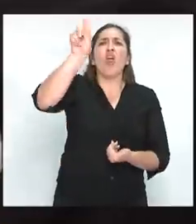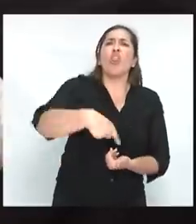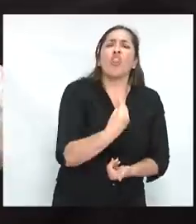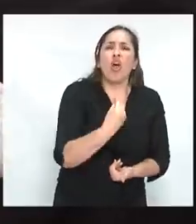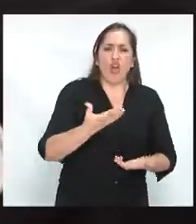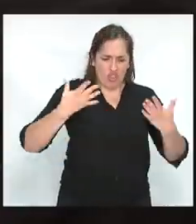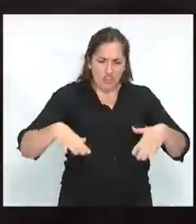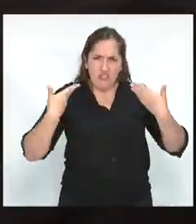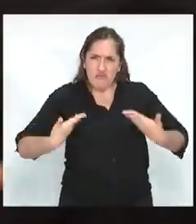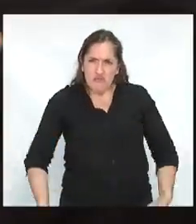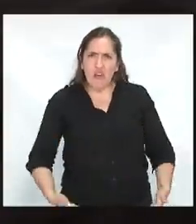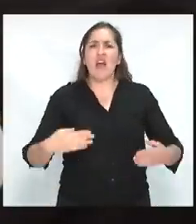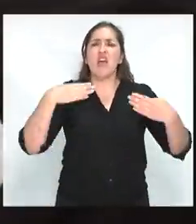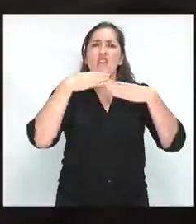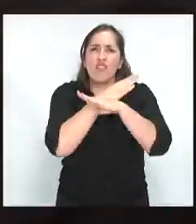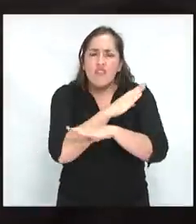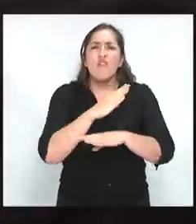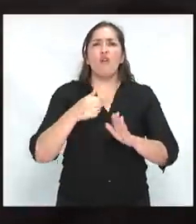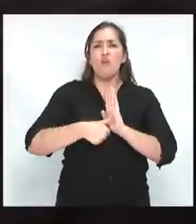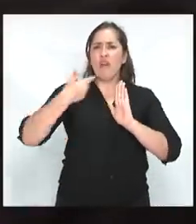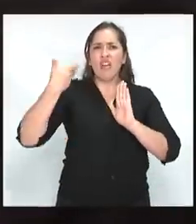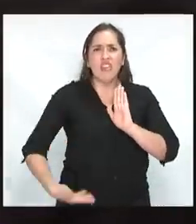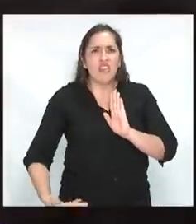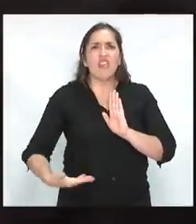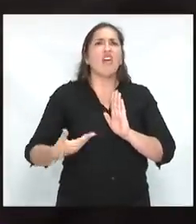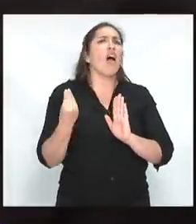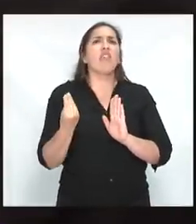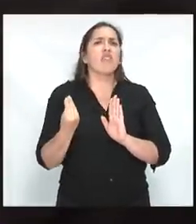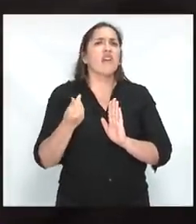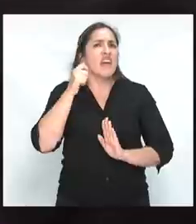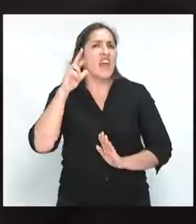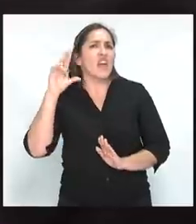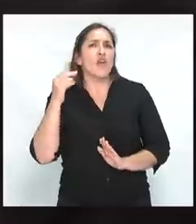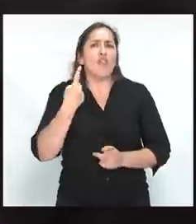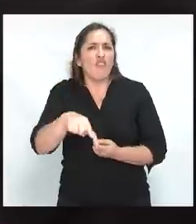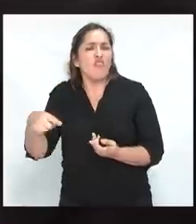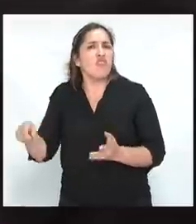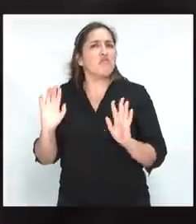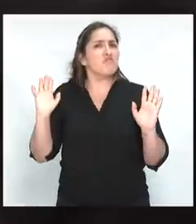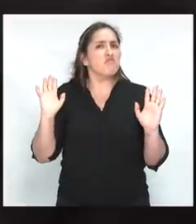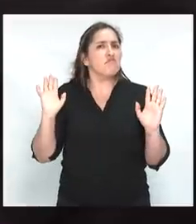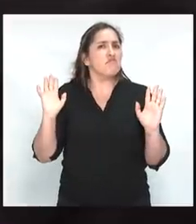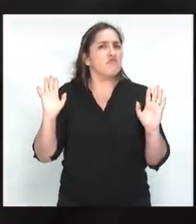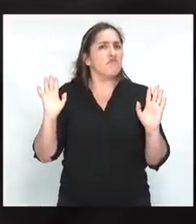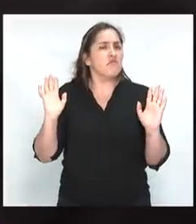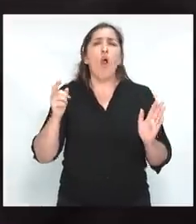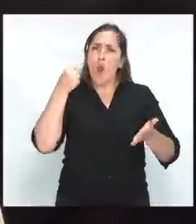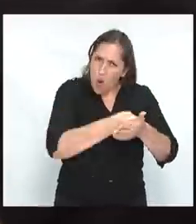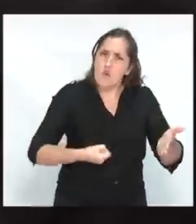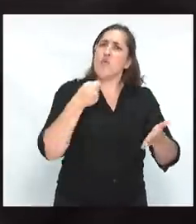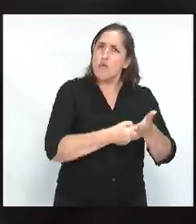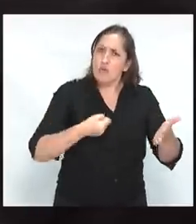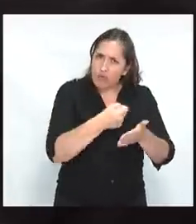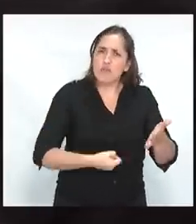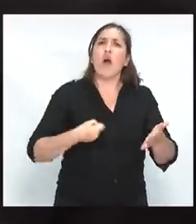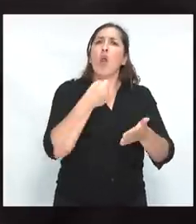vestimenta, el idioma o la identidad de género. Y fundamentalmente luchan por una